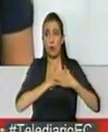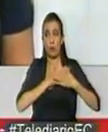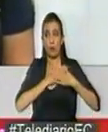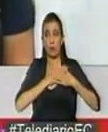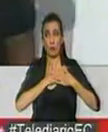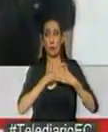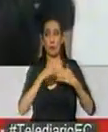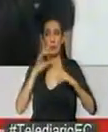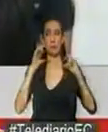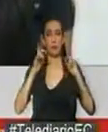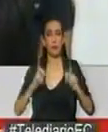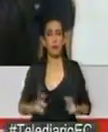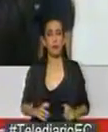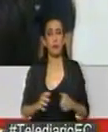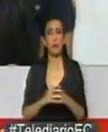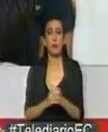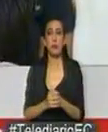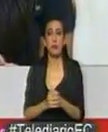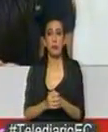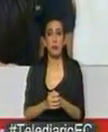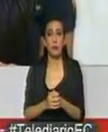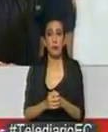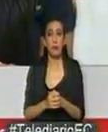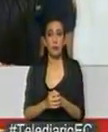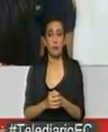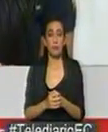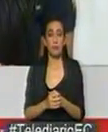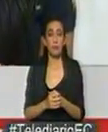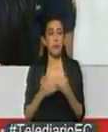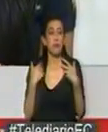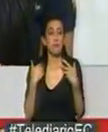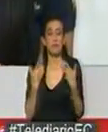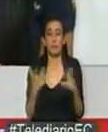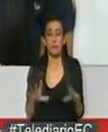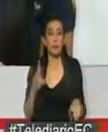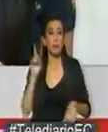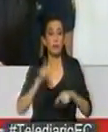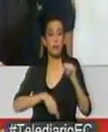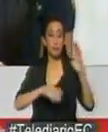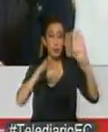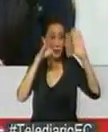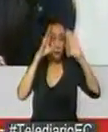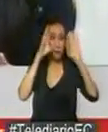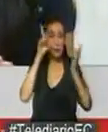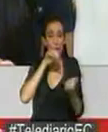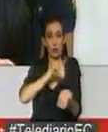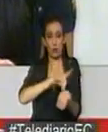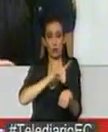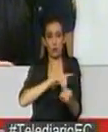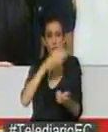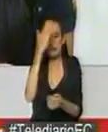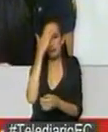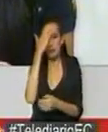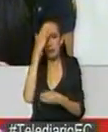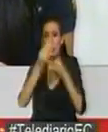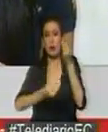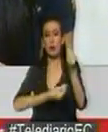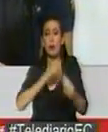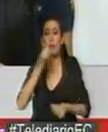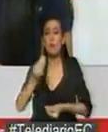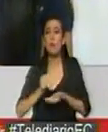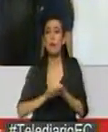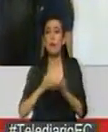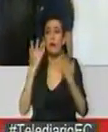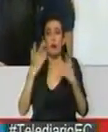de su salud. No hemos tenido tiempo para tratar la paciente y identificar la causa específica de muerte. Esto se